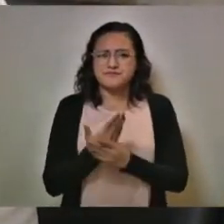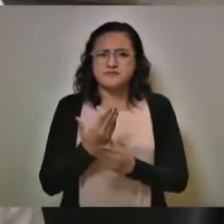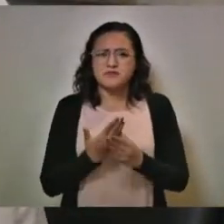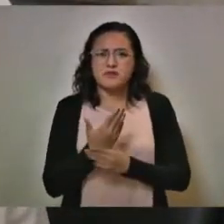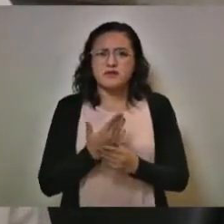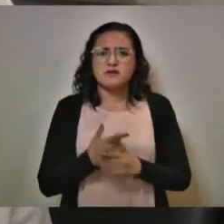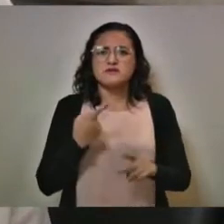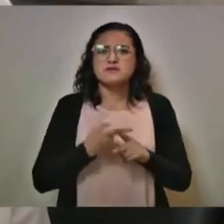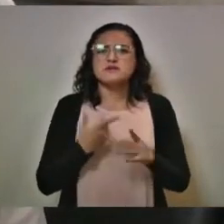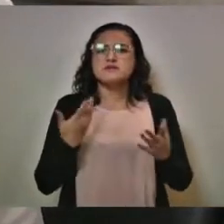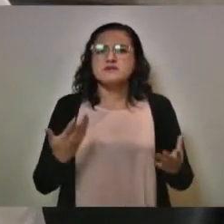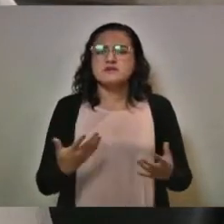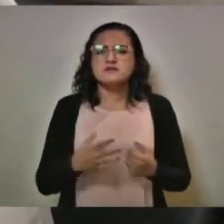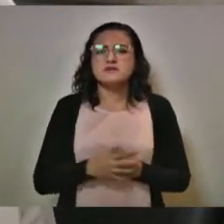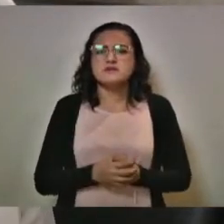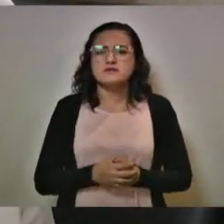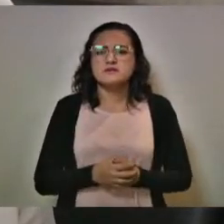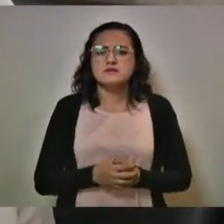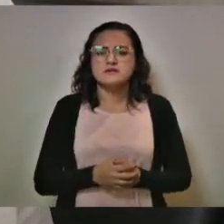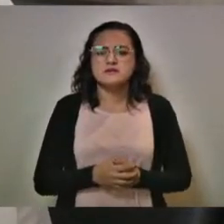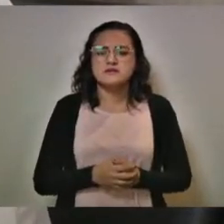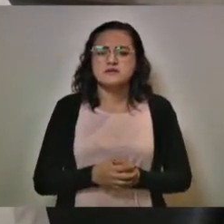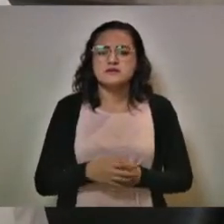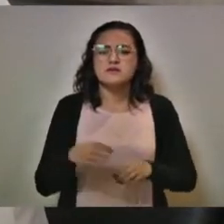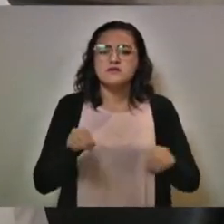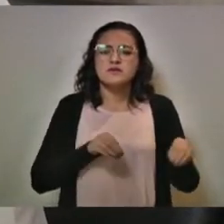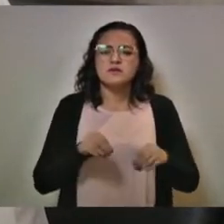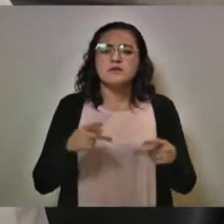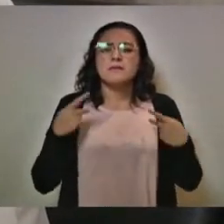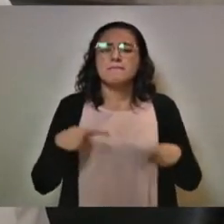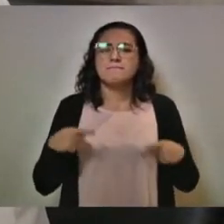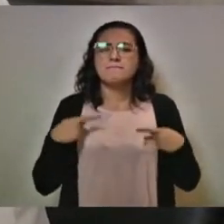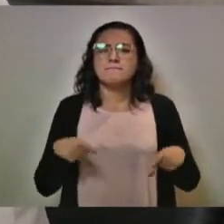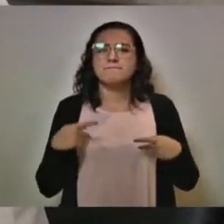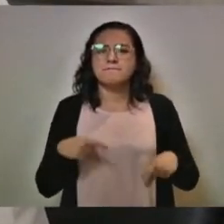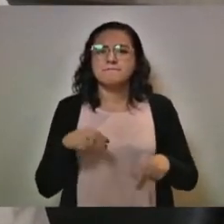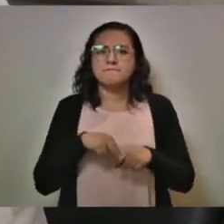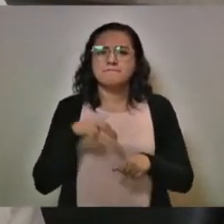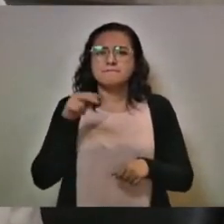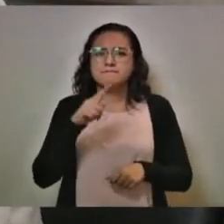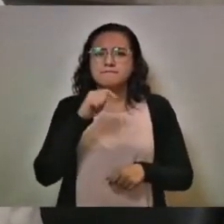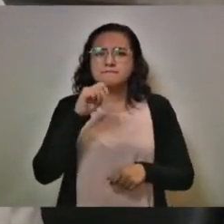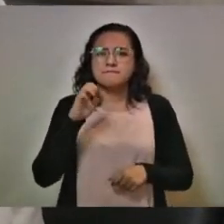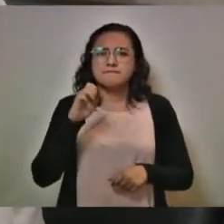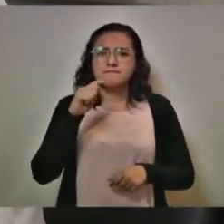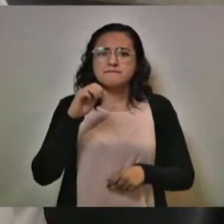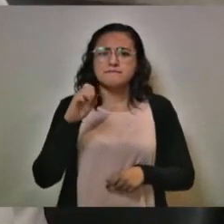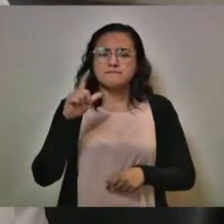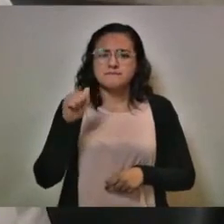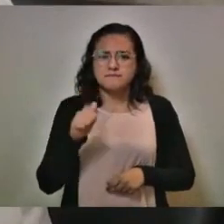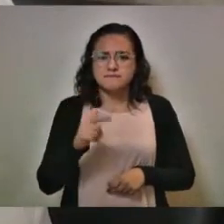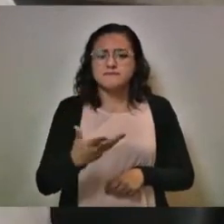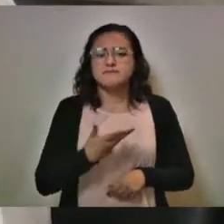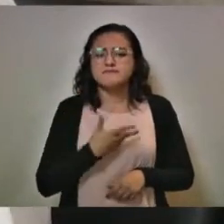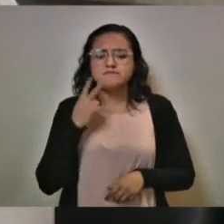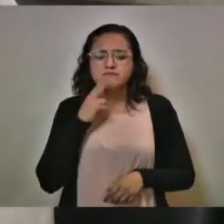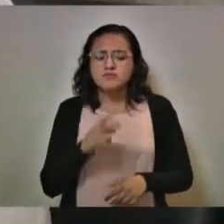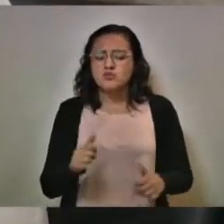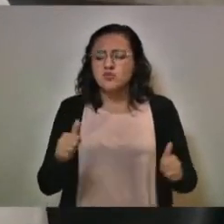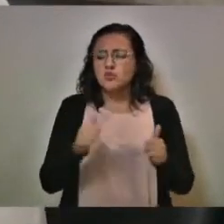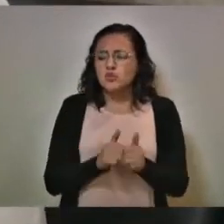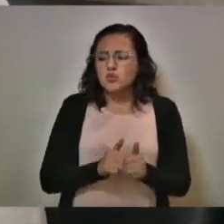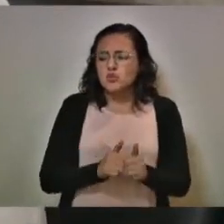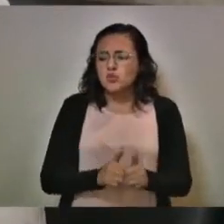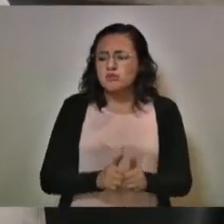de un movimiento de personas ahí en Tetela. Tiene que ver con todo